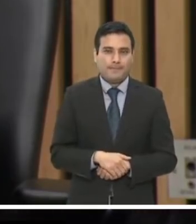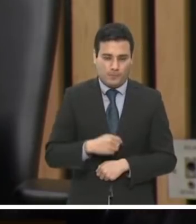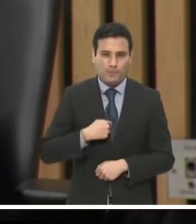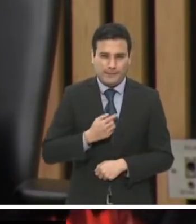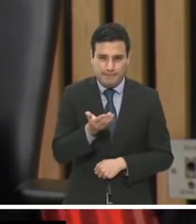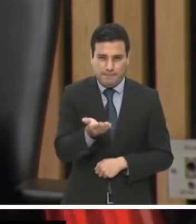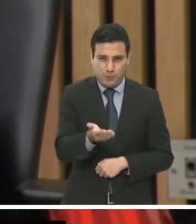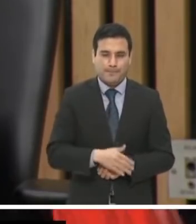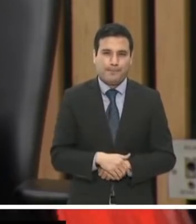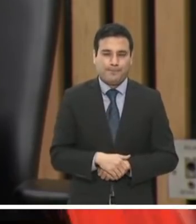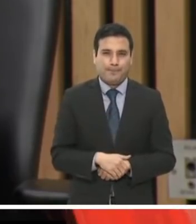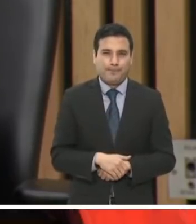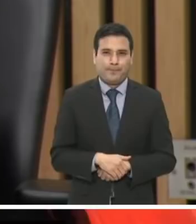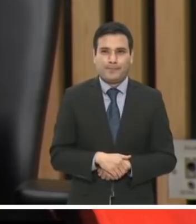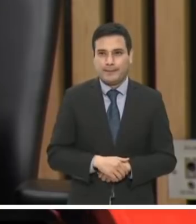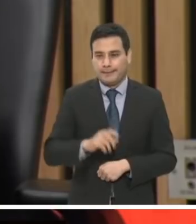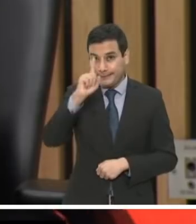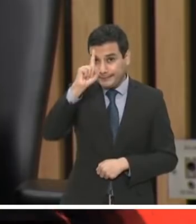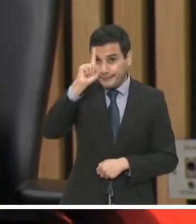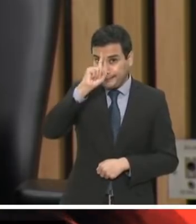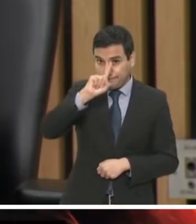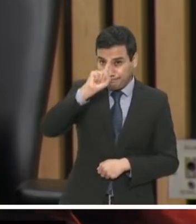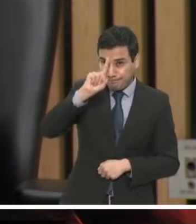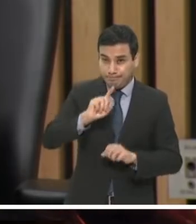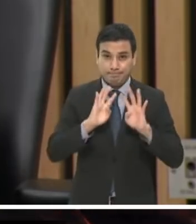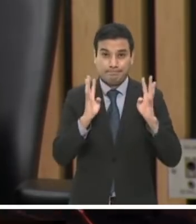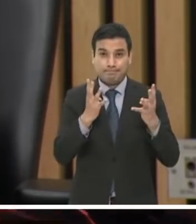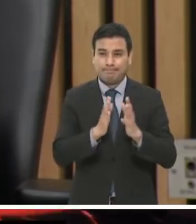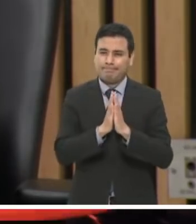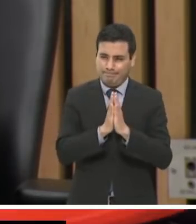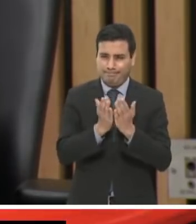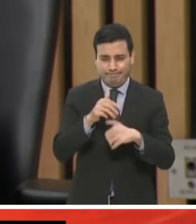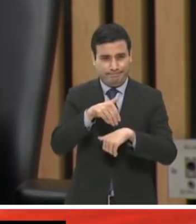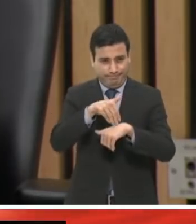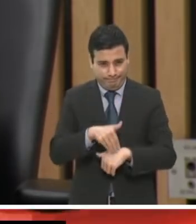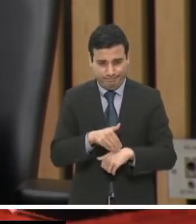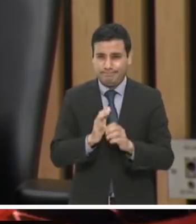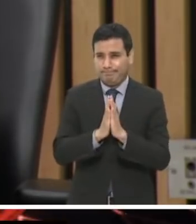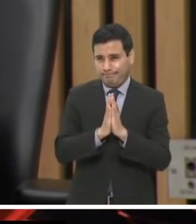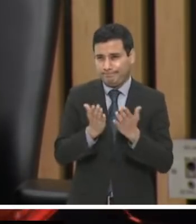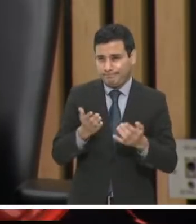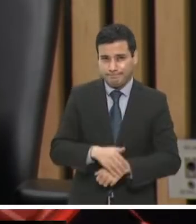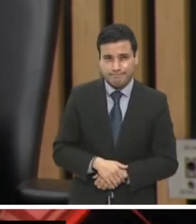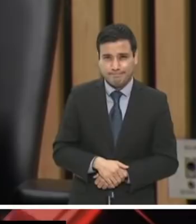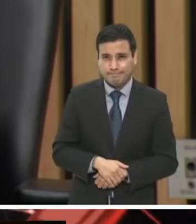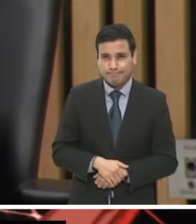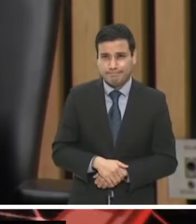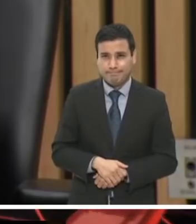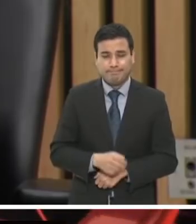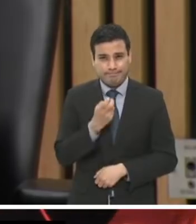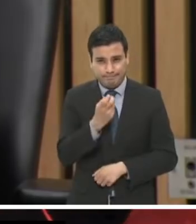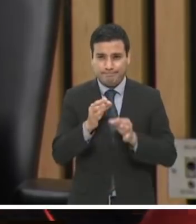Pedirles, señores consejeros y señoras consejeras, atiendan el tema para esta causa,